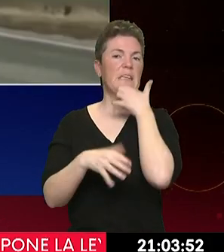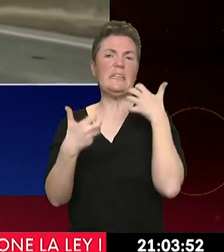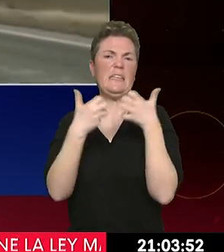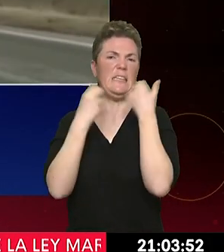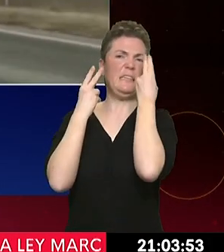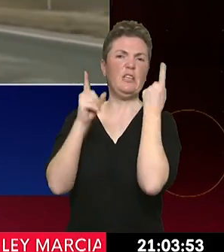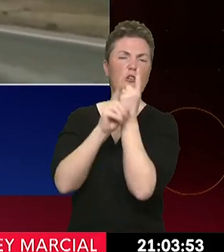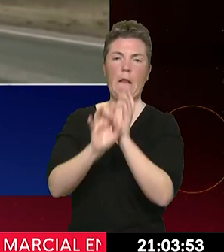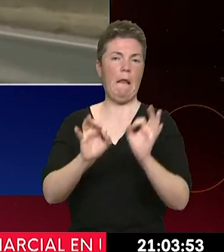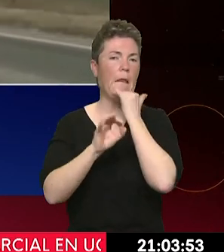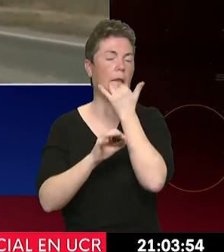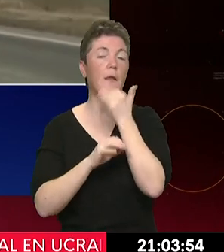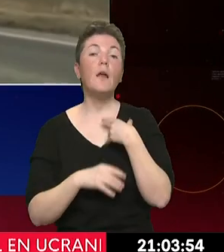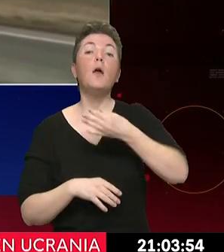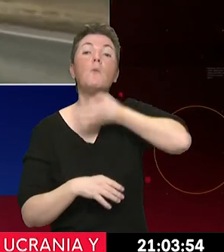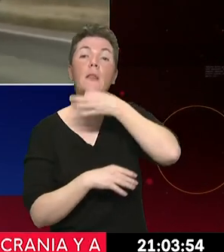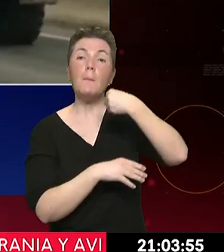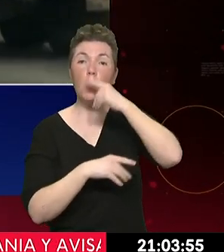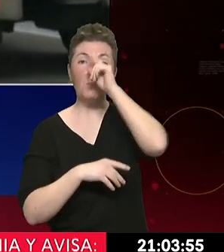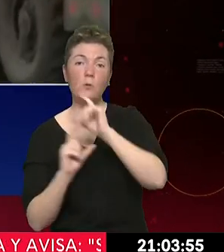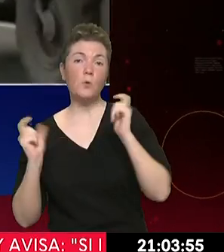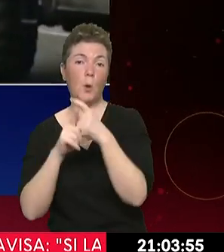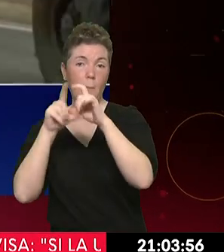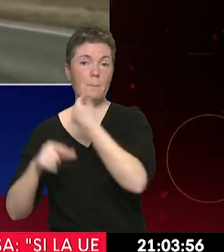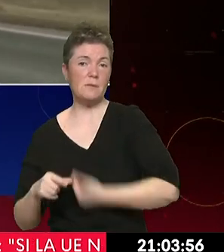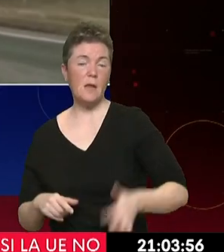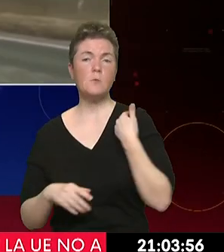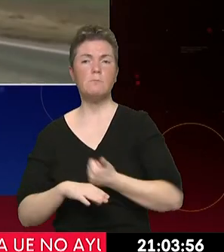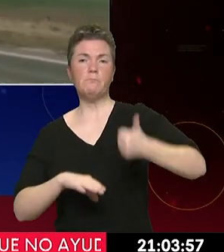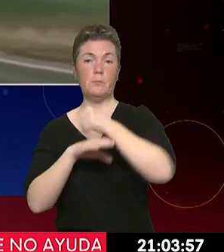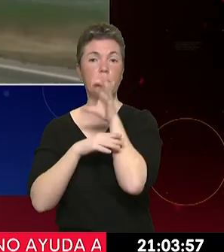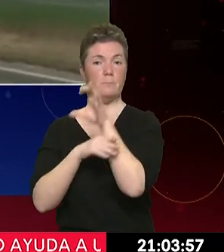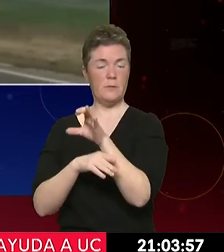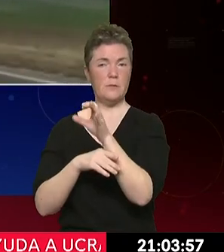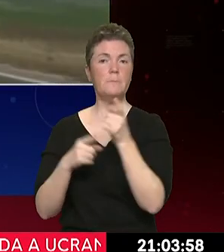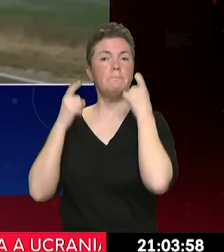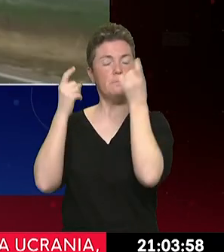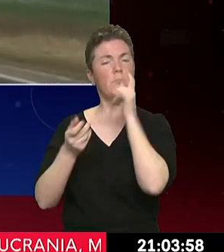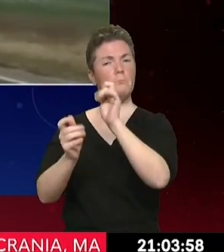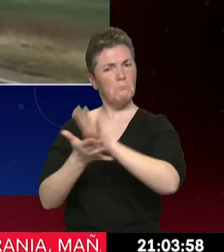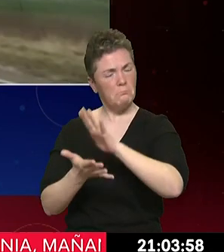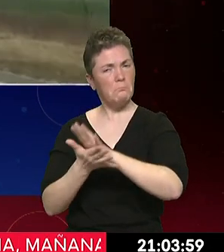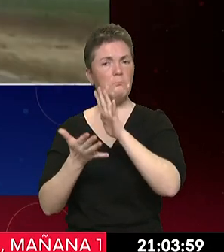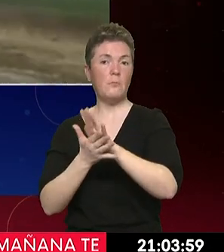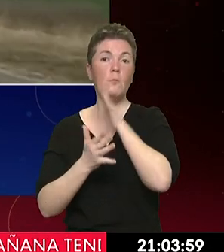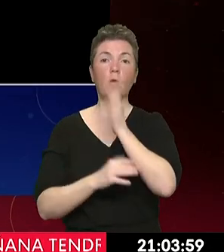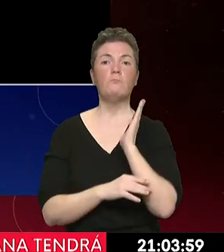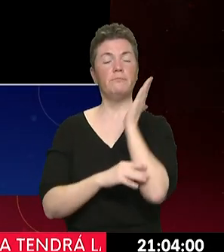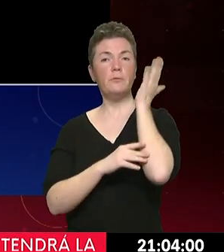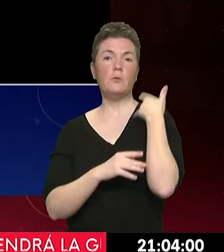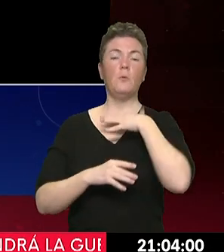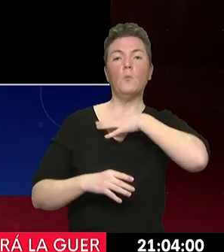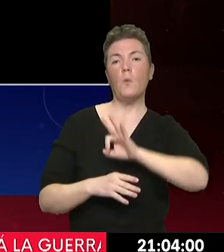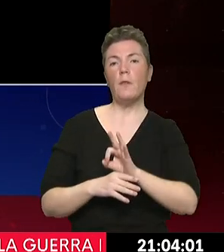resistencia. Esta tarde el presidente Putin se ha reunido con empresarios y oligarcas del país, intenta tranquilizarlo sobre el impacto de las